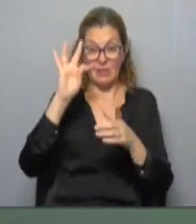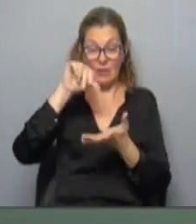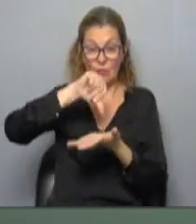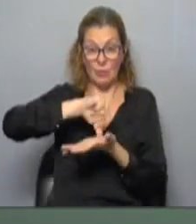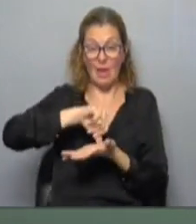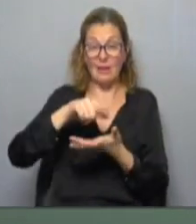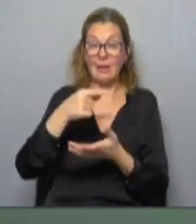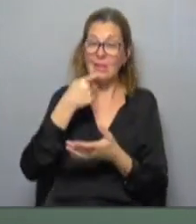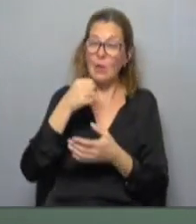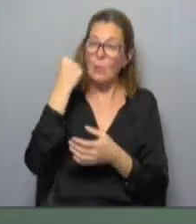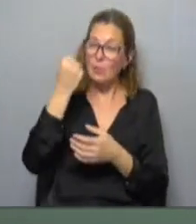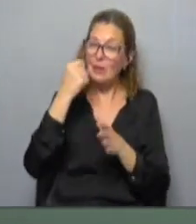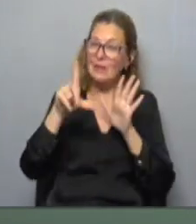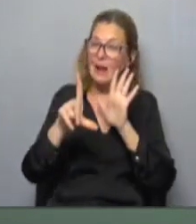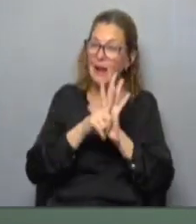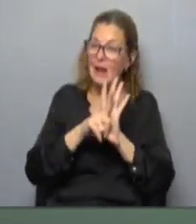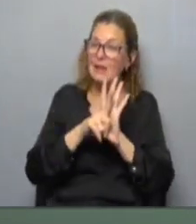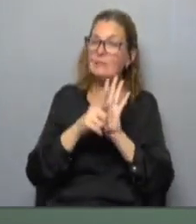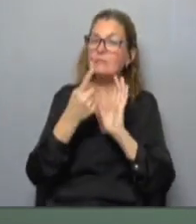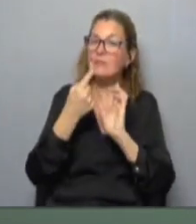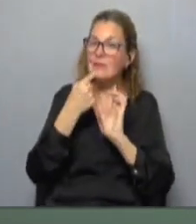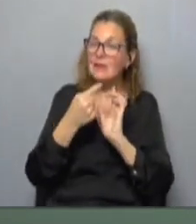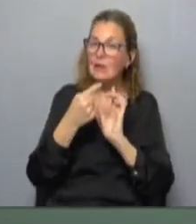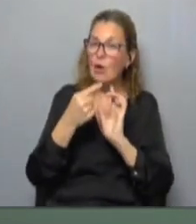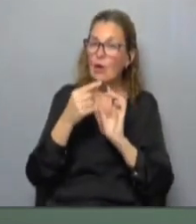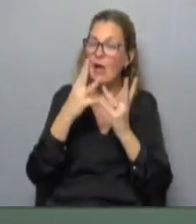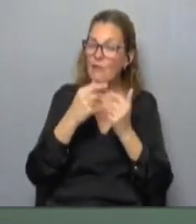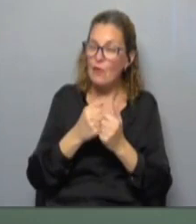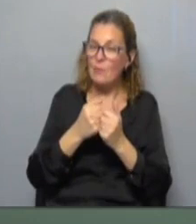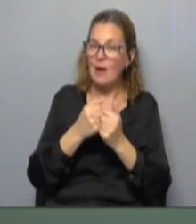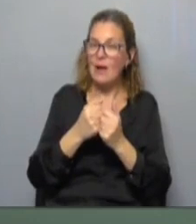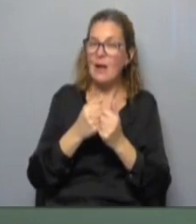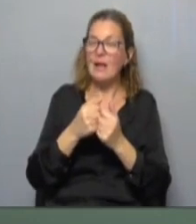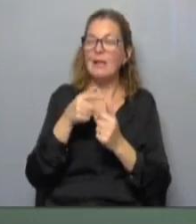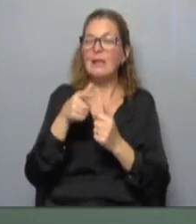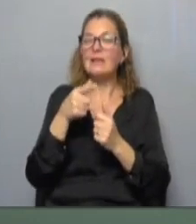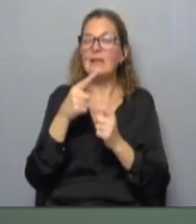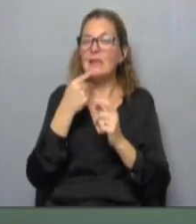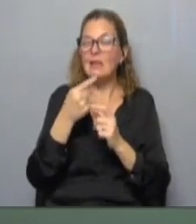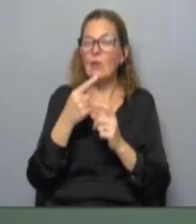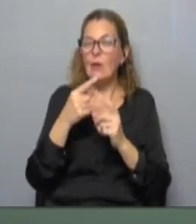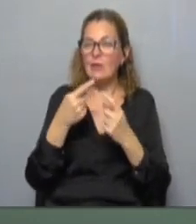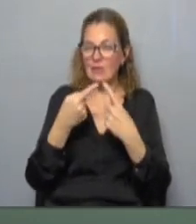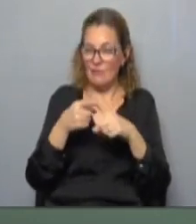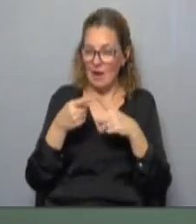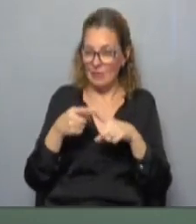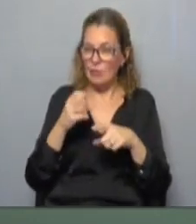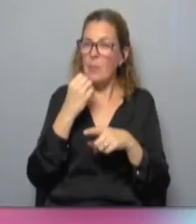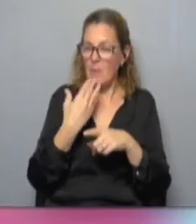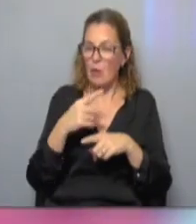destacó la importancia de la ley de regulación de las técnicas de reproducción asistida dijo que hay cosas para mejorar